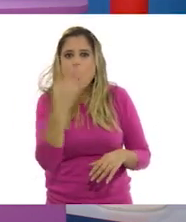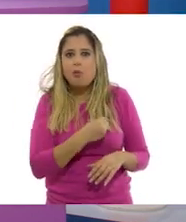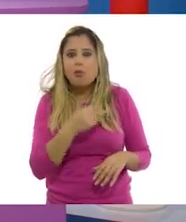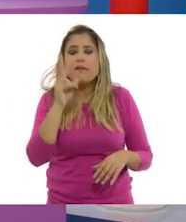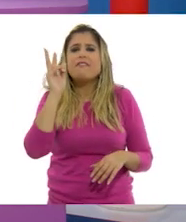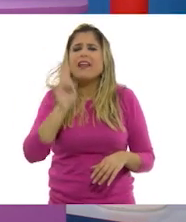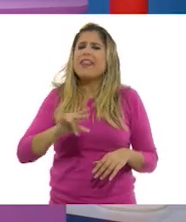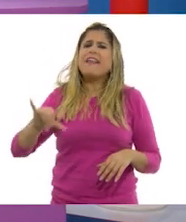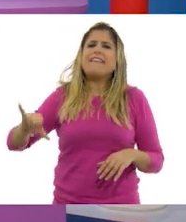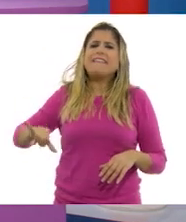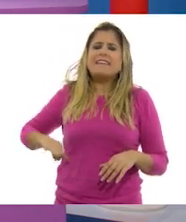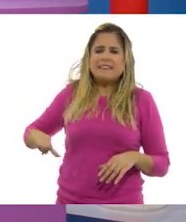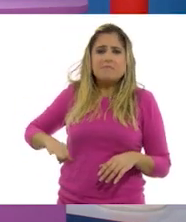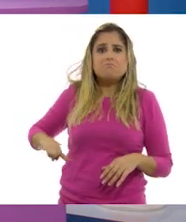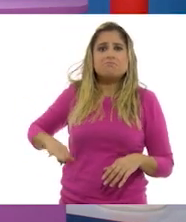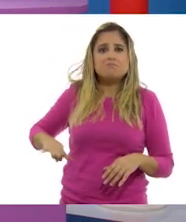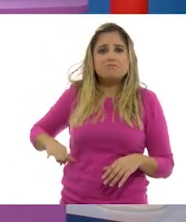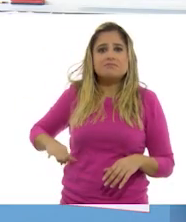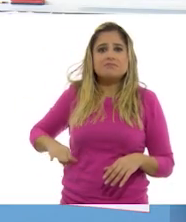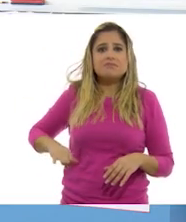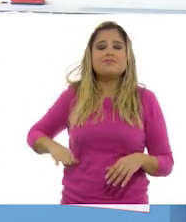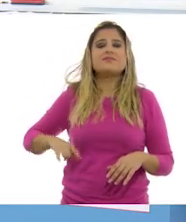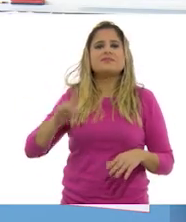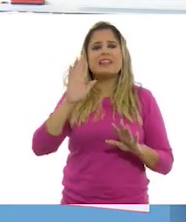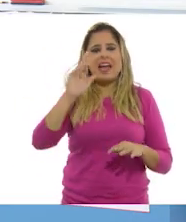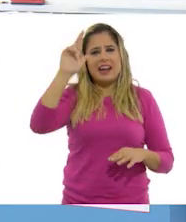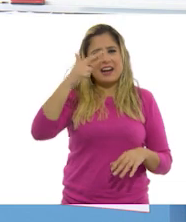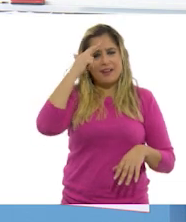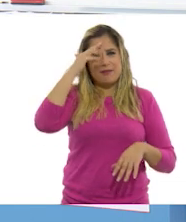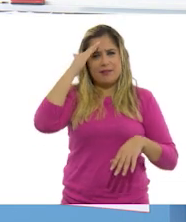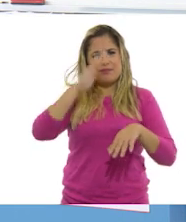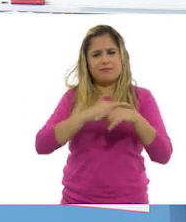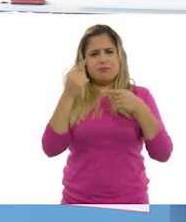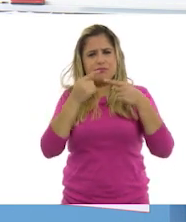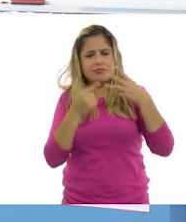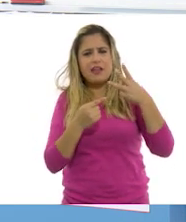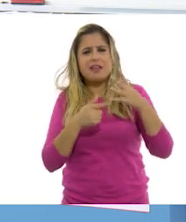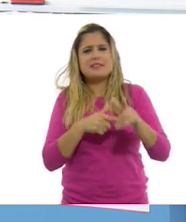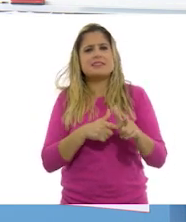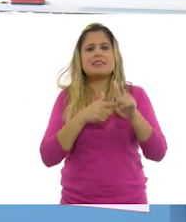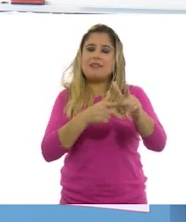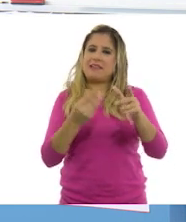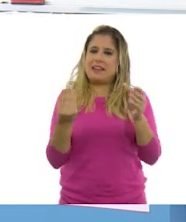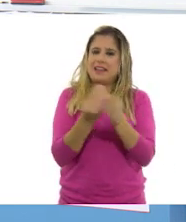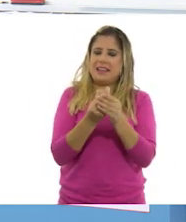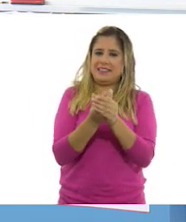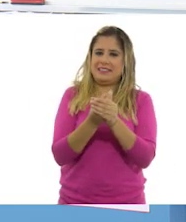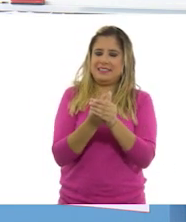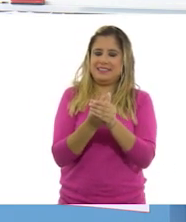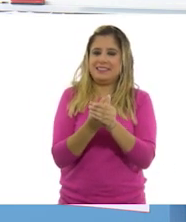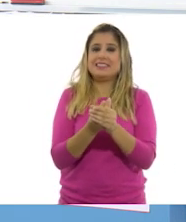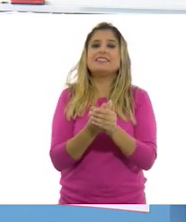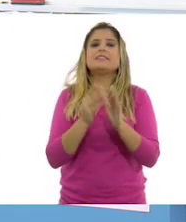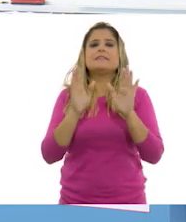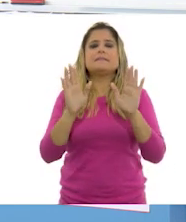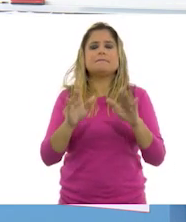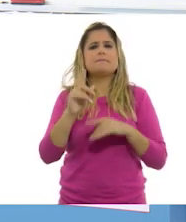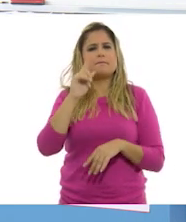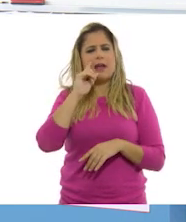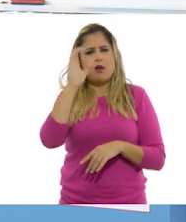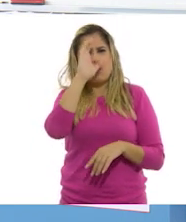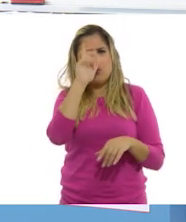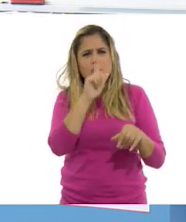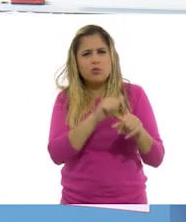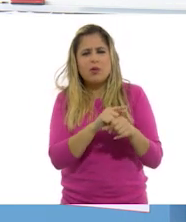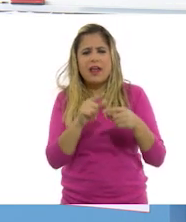súper interesante. Y aquí hemos recordado estos elementos, podemos seguir con nuestra clase. Referente a la cultura